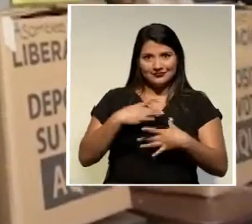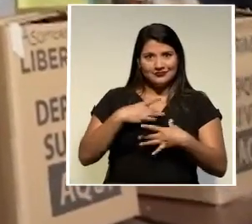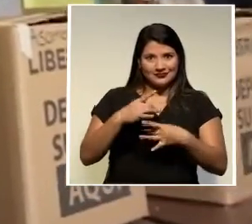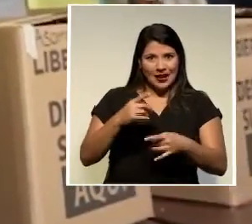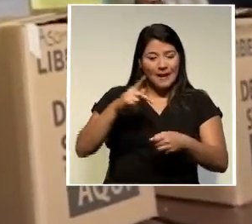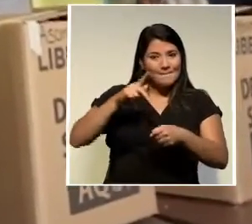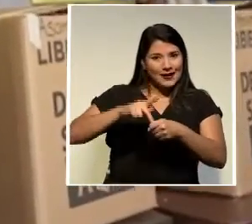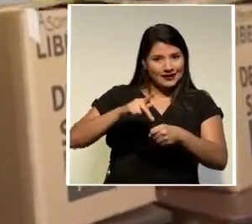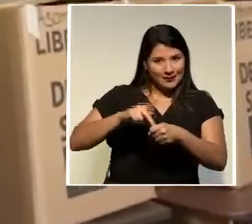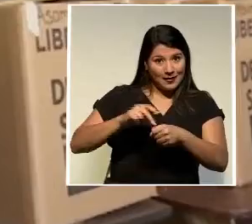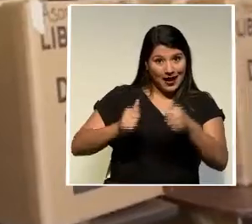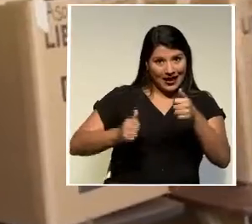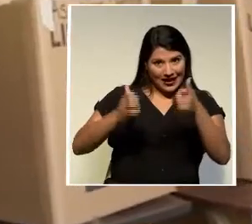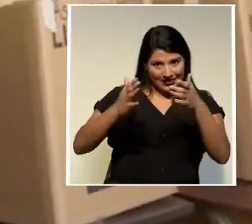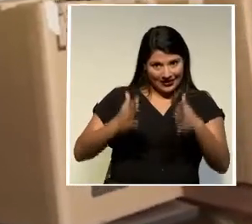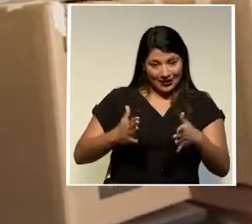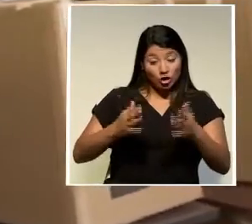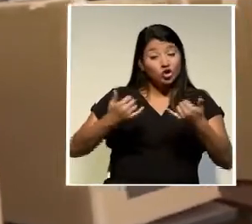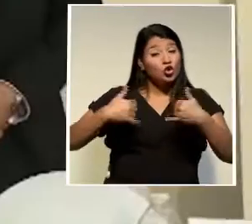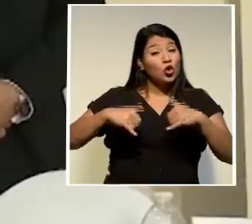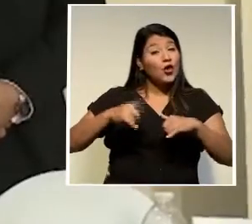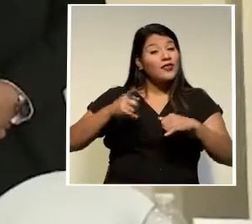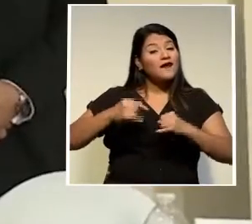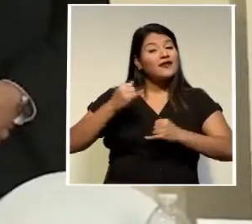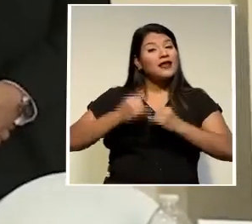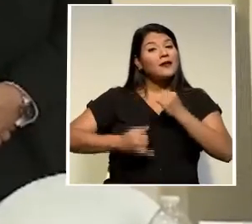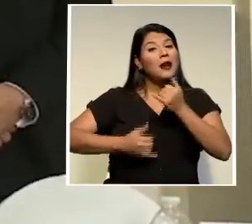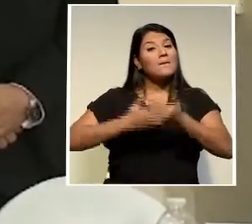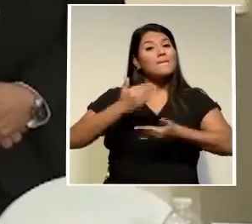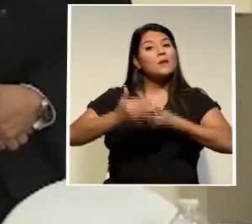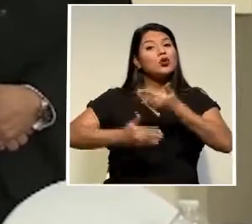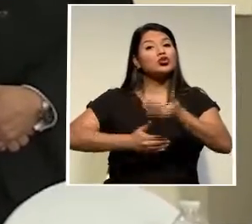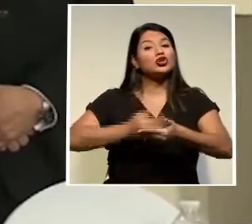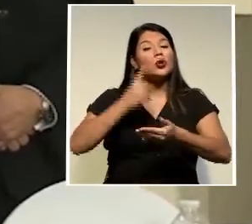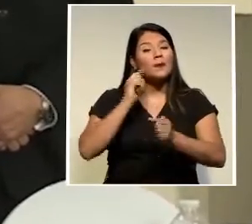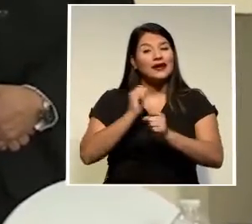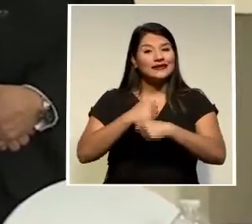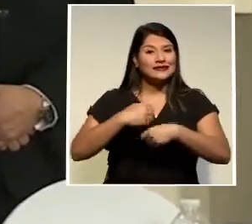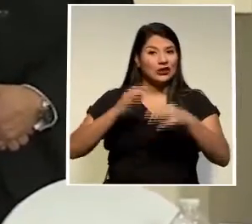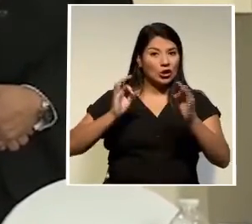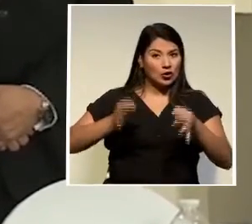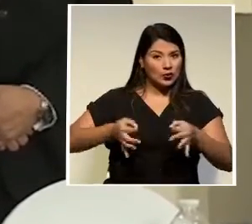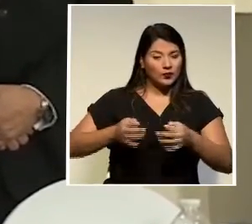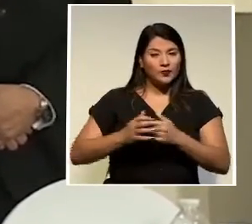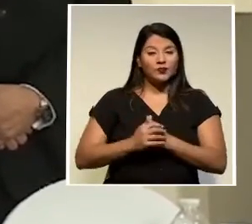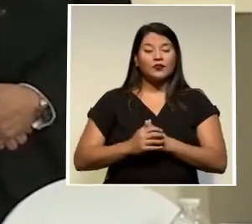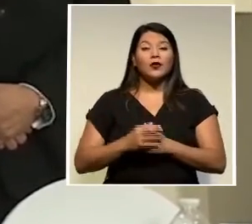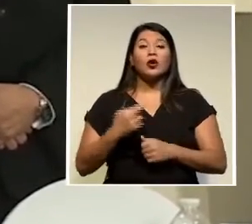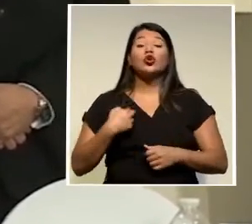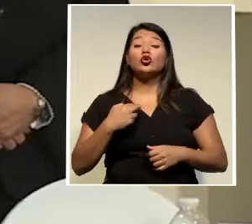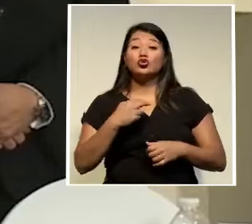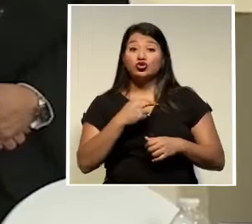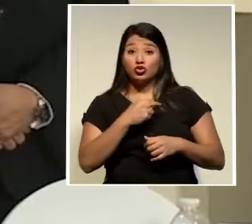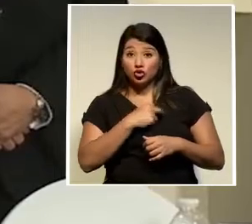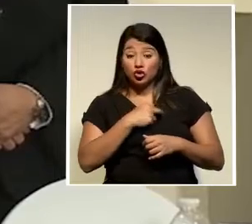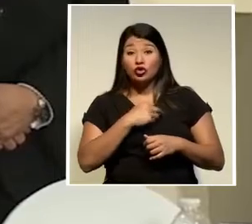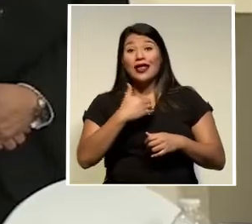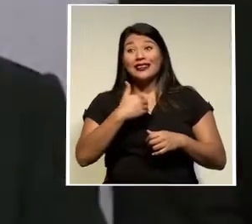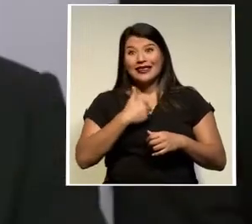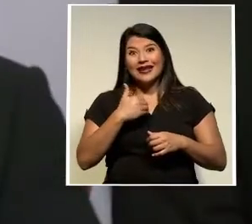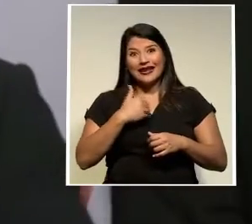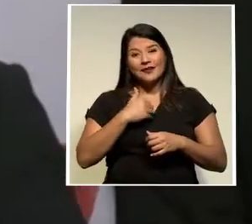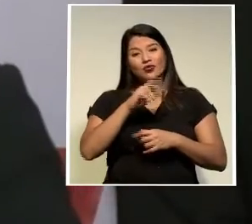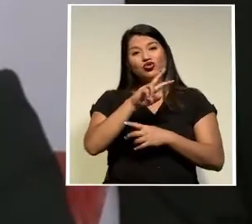aún deben determinar una serie de procedimientos para ratificar esta aspiración si tenemos en el de partidos políticos